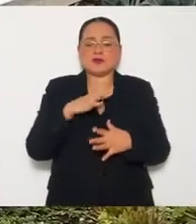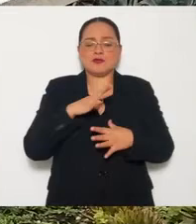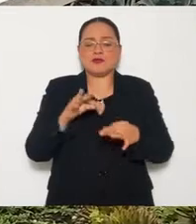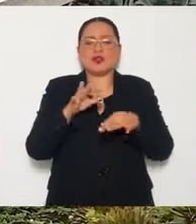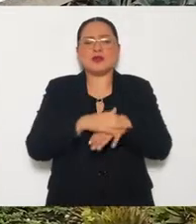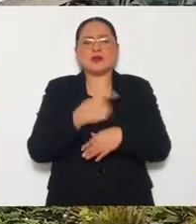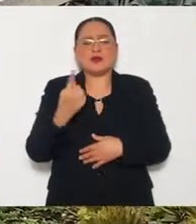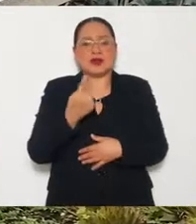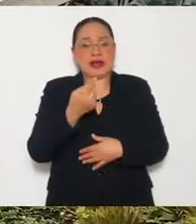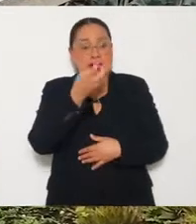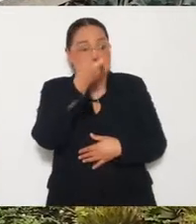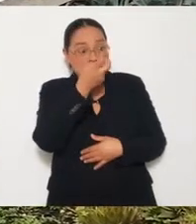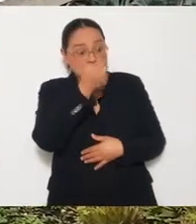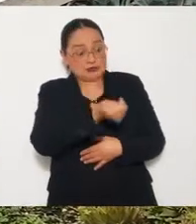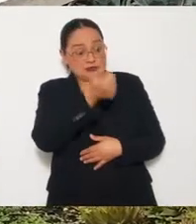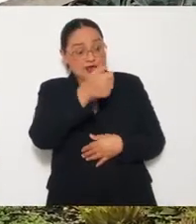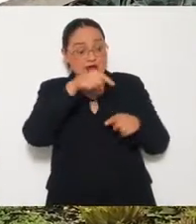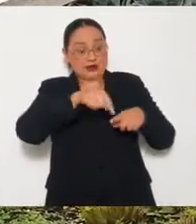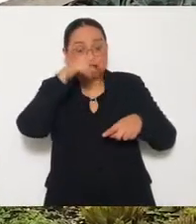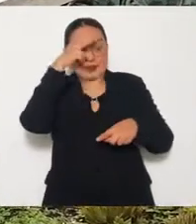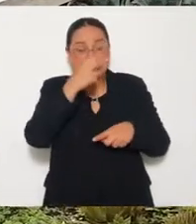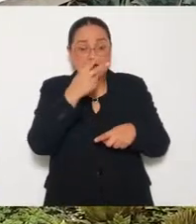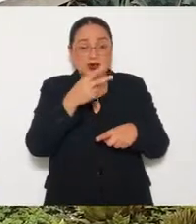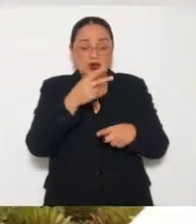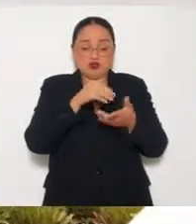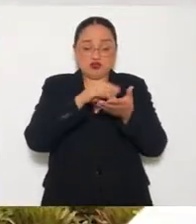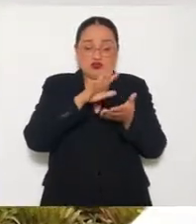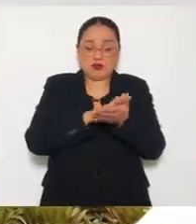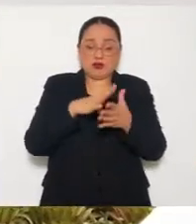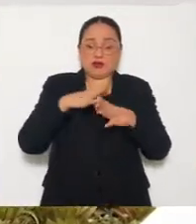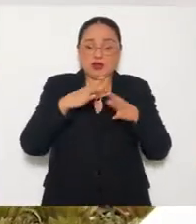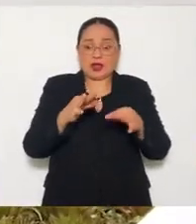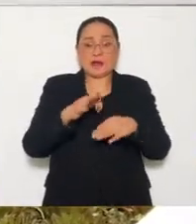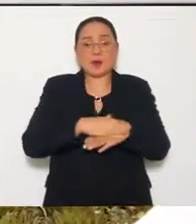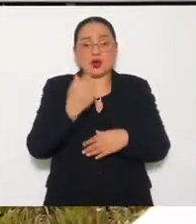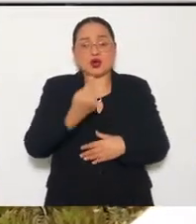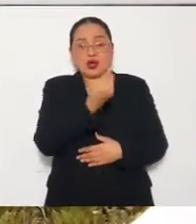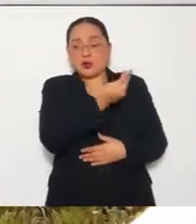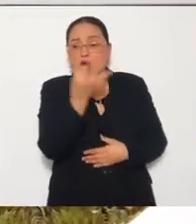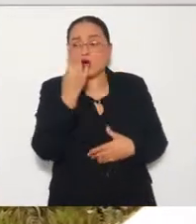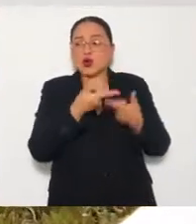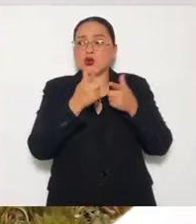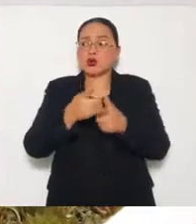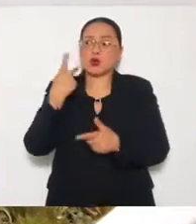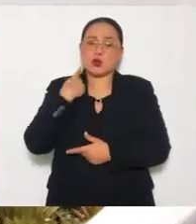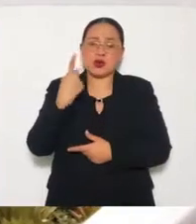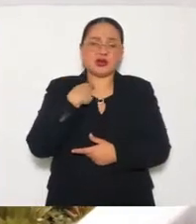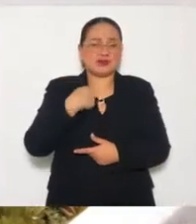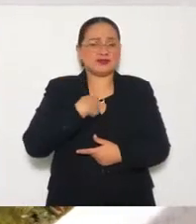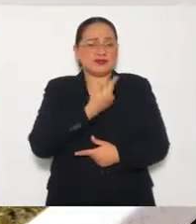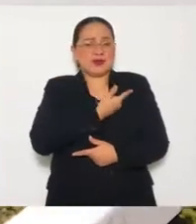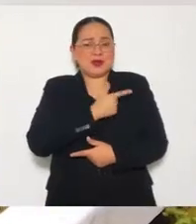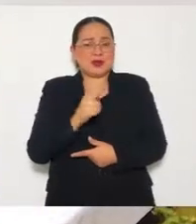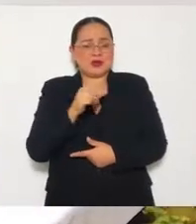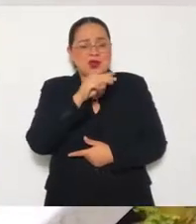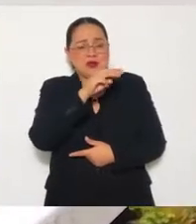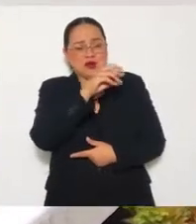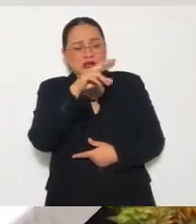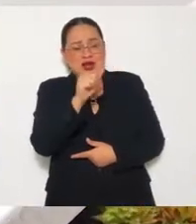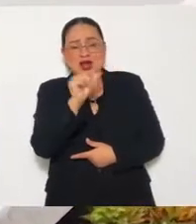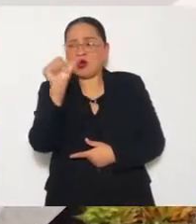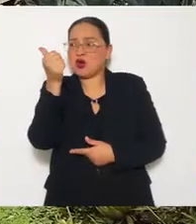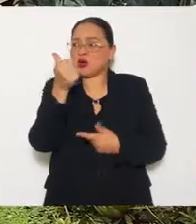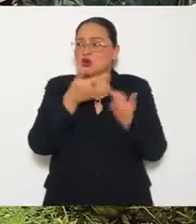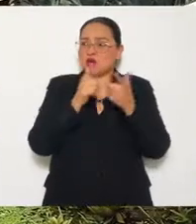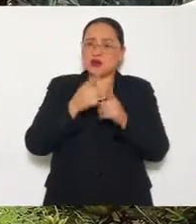El Grupo Plural es un logro histórico en el país, en el Parlamento. Porque no me gustan ninguno de los partidos. Ni me gusta Morena, ni me gusta ningún